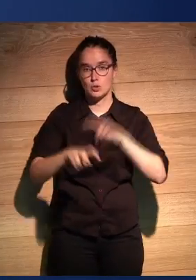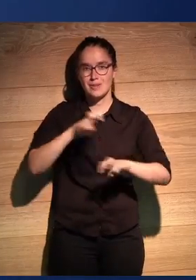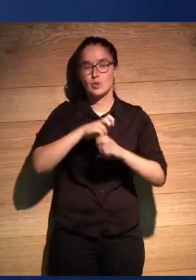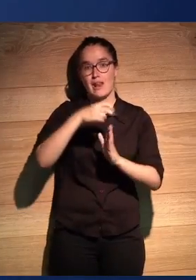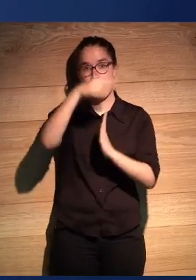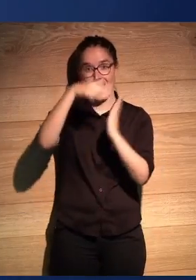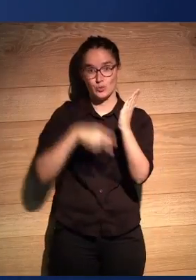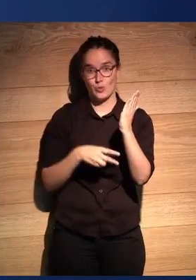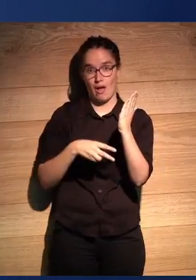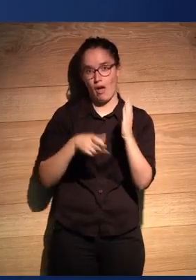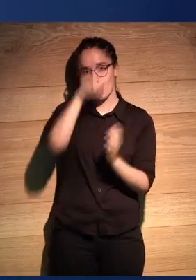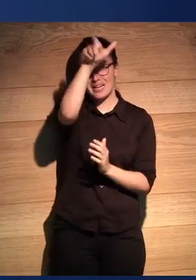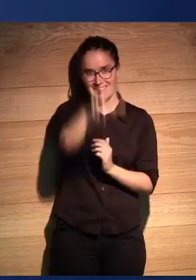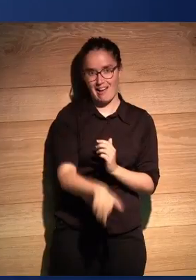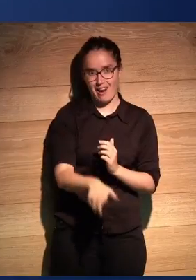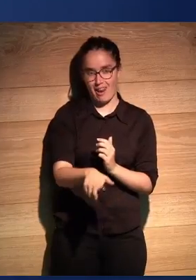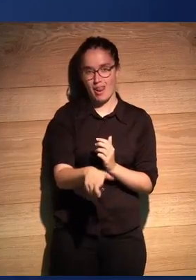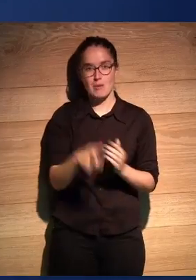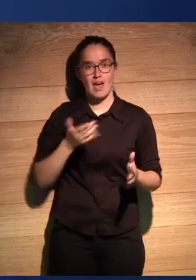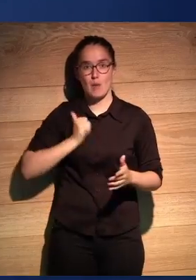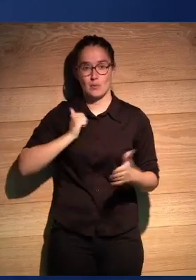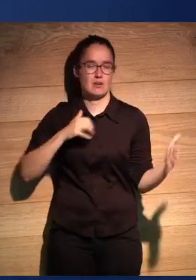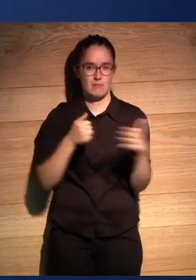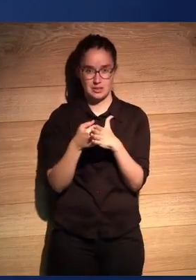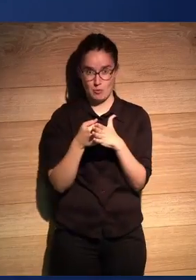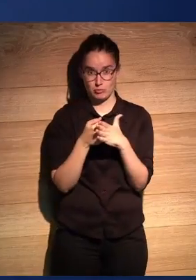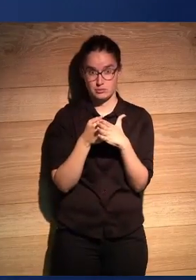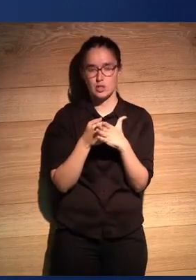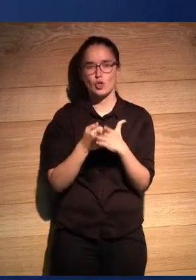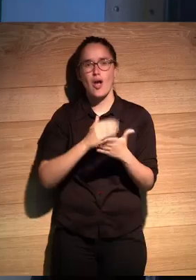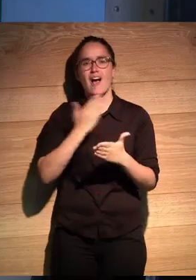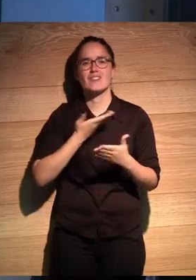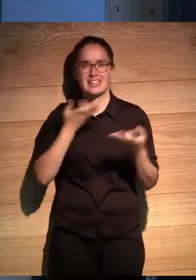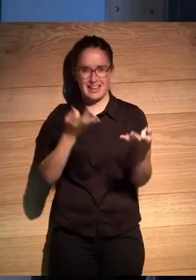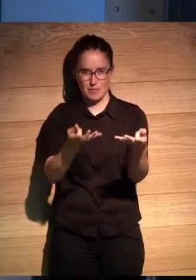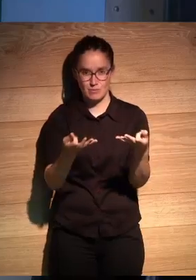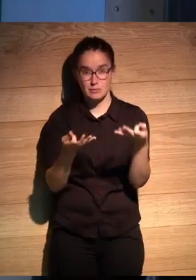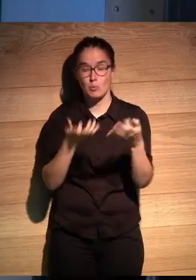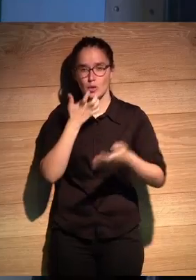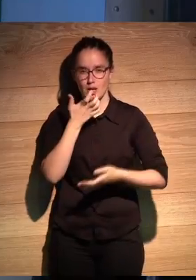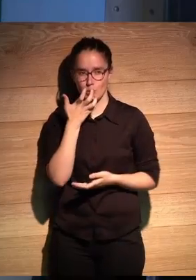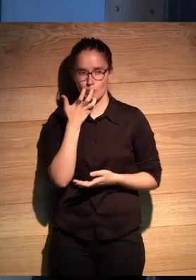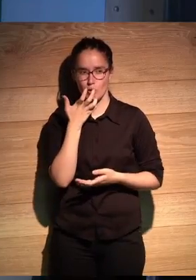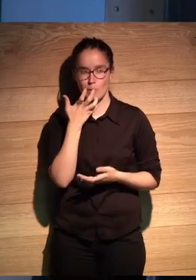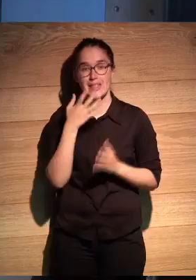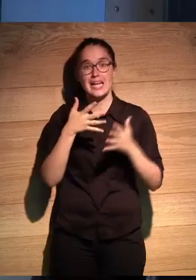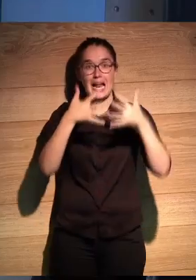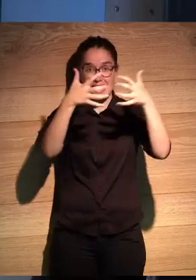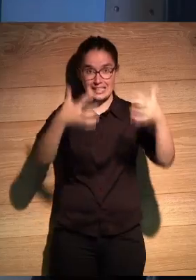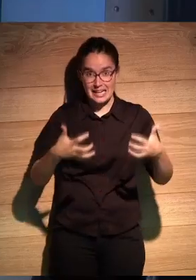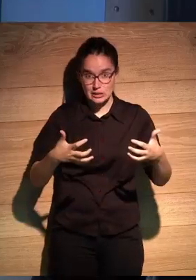bueno, eso, buscamos la lectura vertical, pensamos en soluciones verticales para aprovechar el máximo de tamaño. Eso también nos afectaba en otro sentido. Por ejemplo, bueno, que el